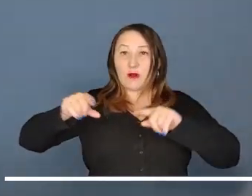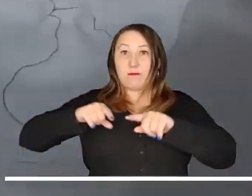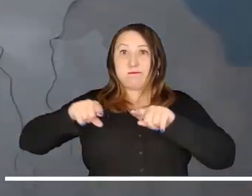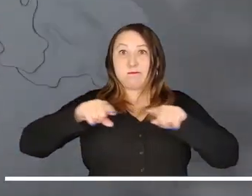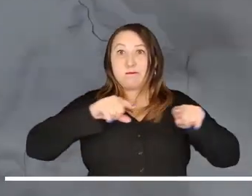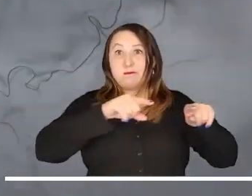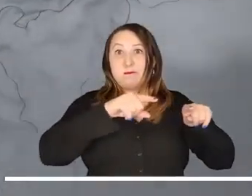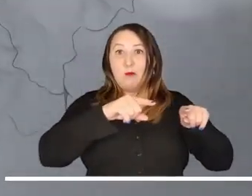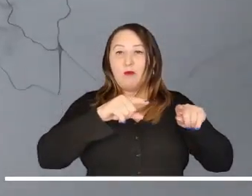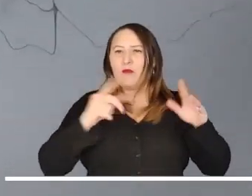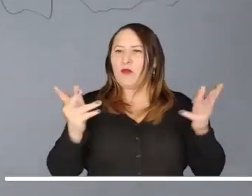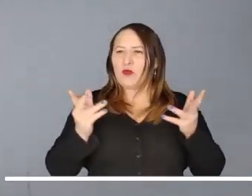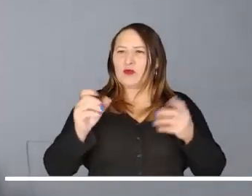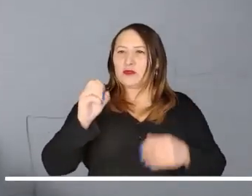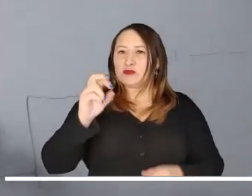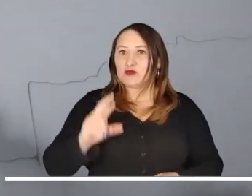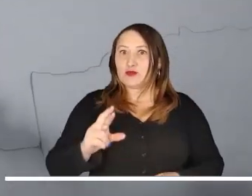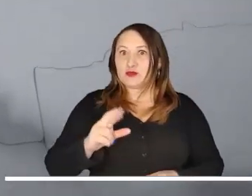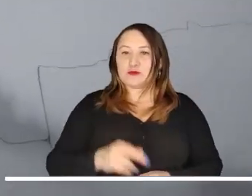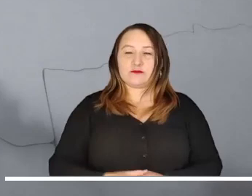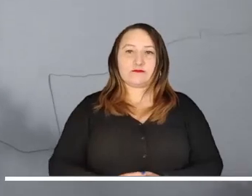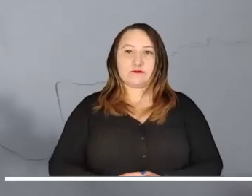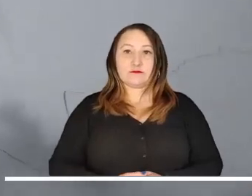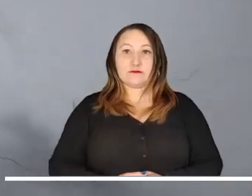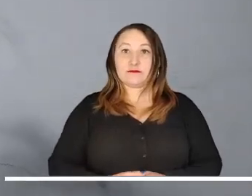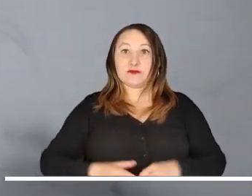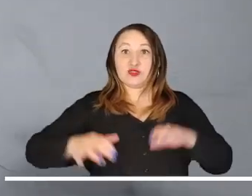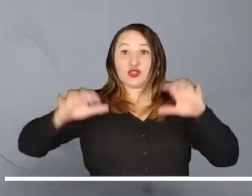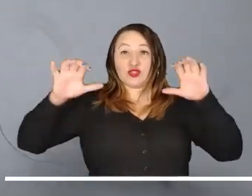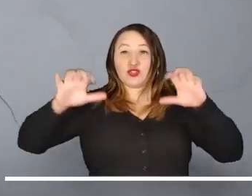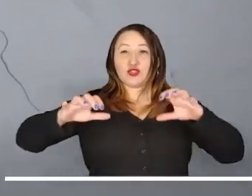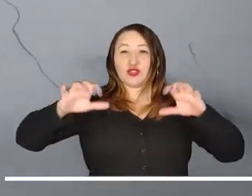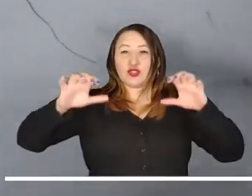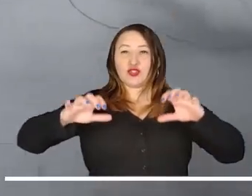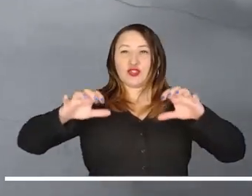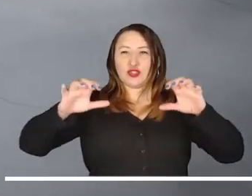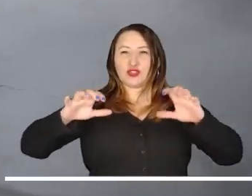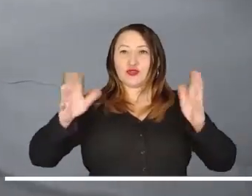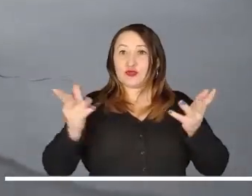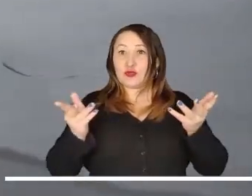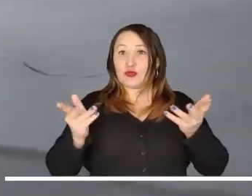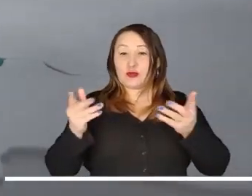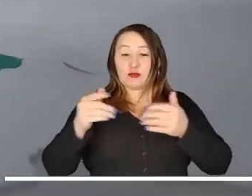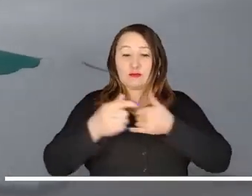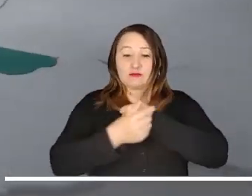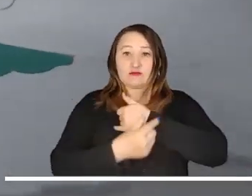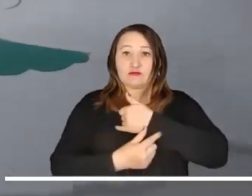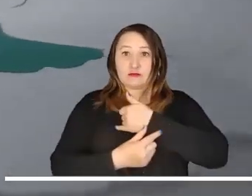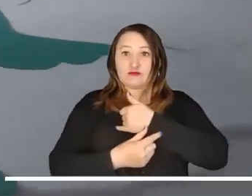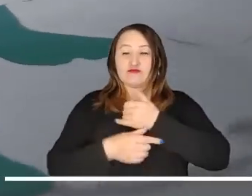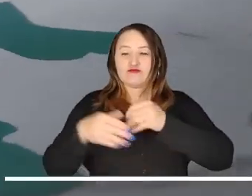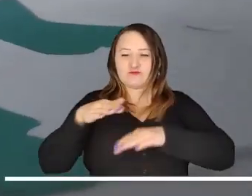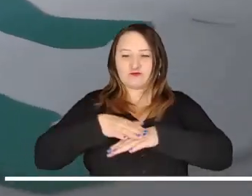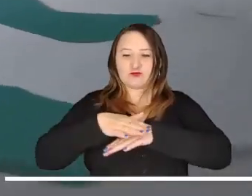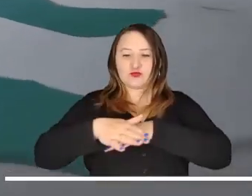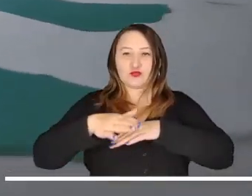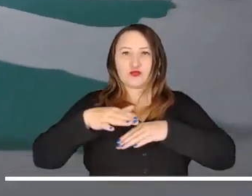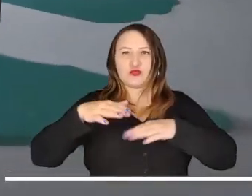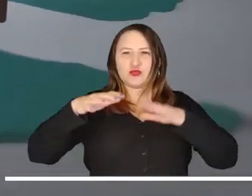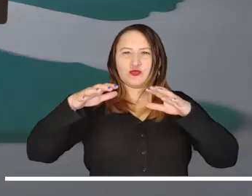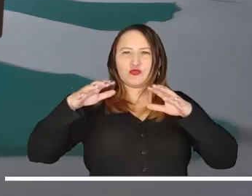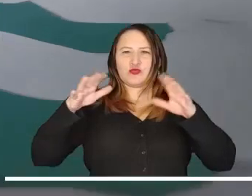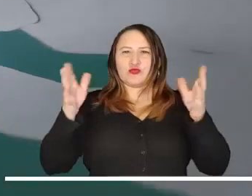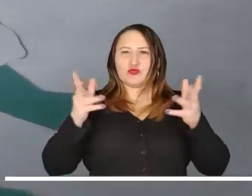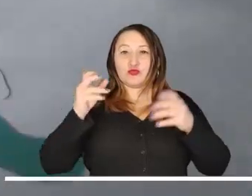en el sur. Las precipitaciones moderadas del Pacífico podrían activarse en el sur de Chocó, sur de Valle del